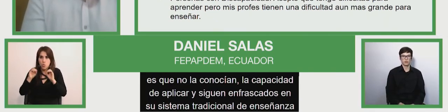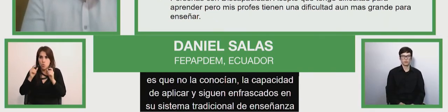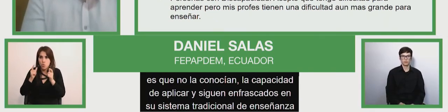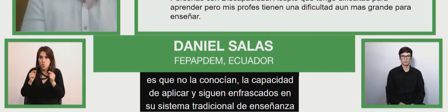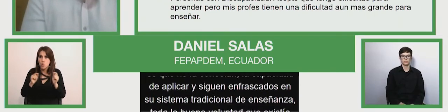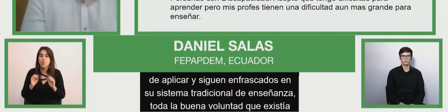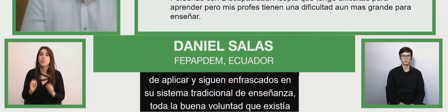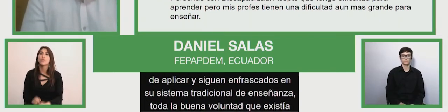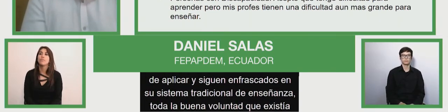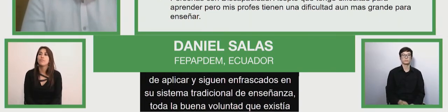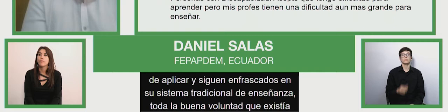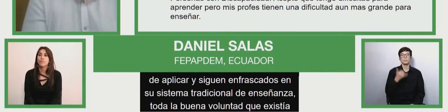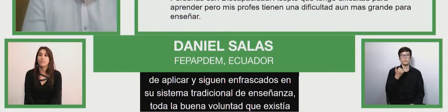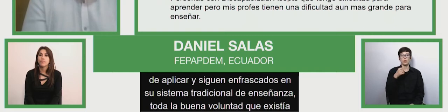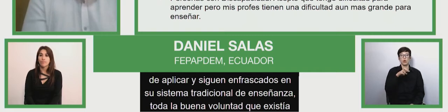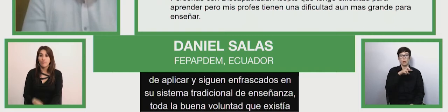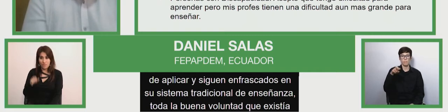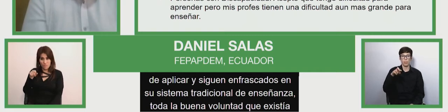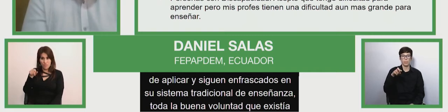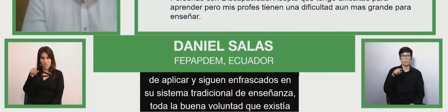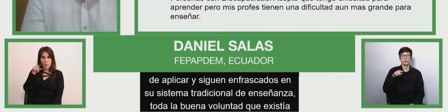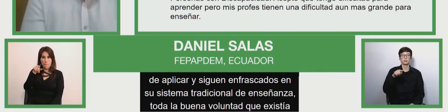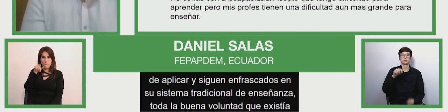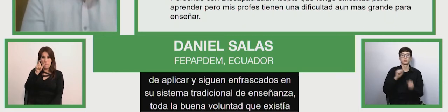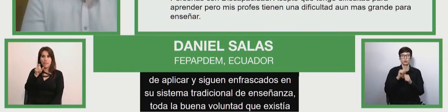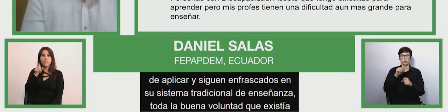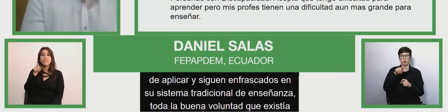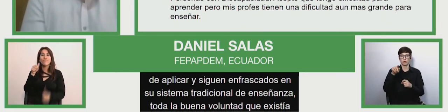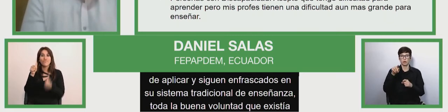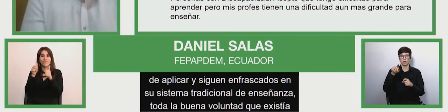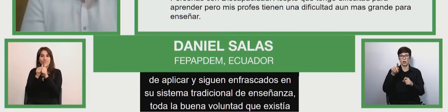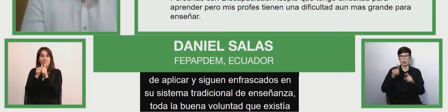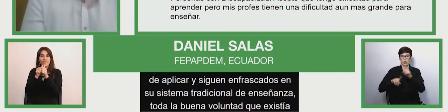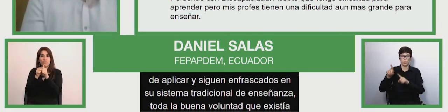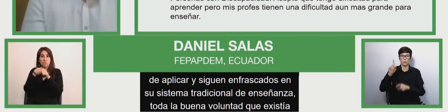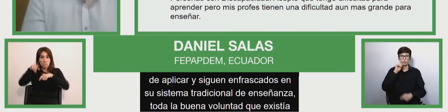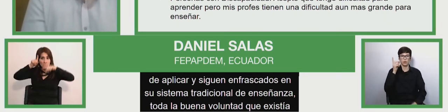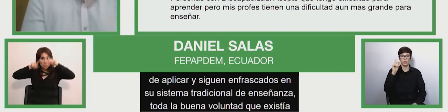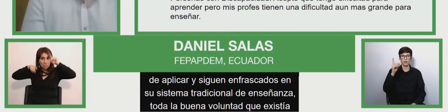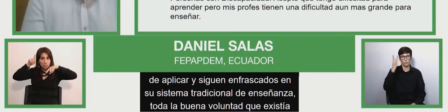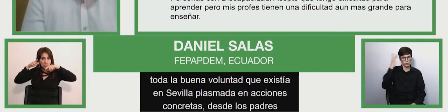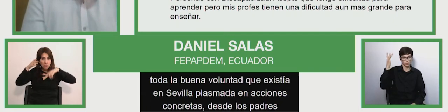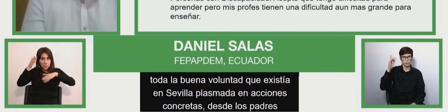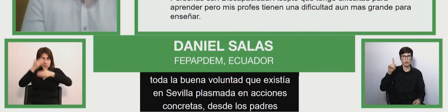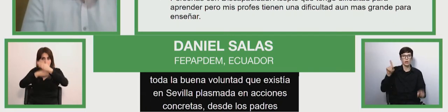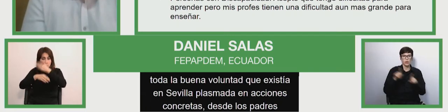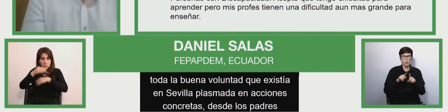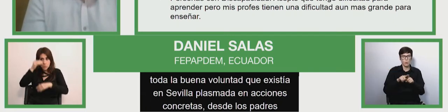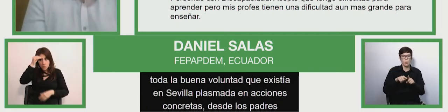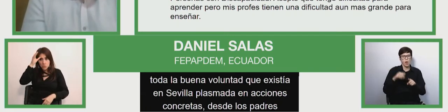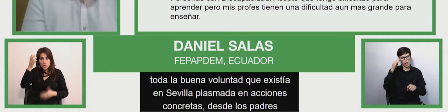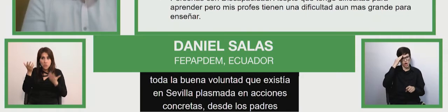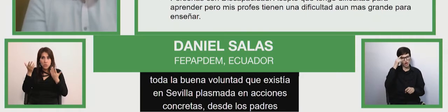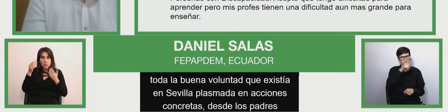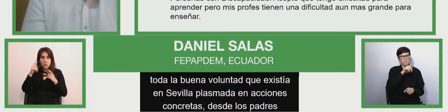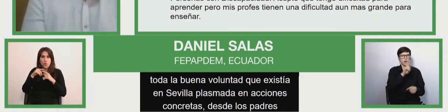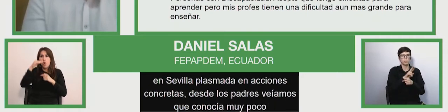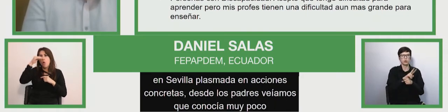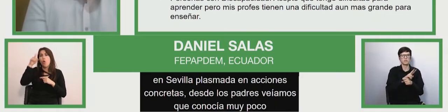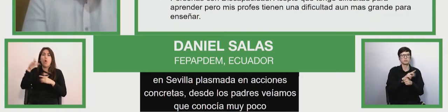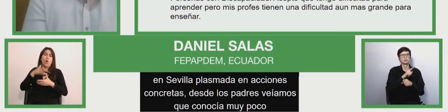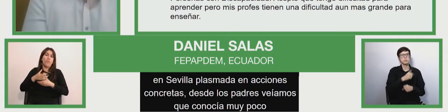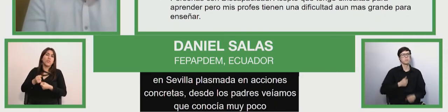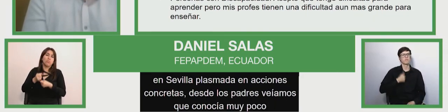Desde los padres de las personas con discapacidad intelectual, veíamos que conocían muy poquito y confiaban de la buena voluntad del profesional, en este caso del docente,